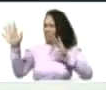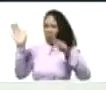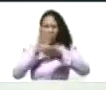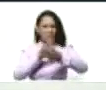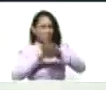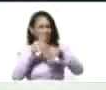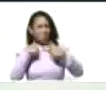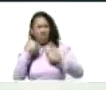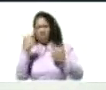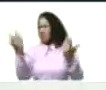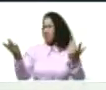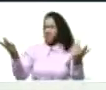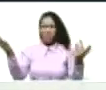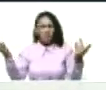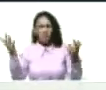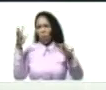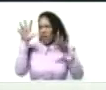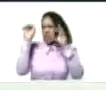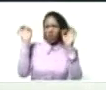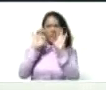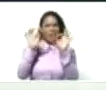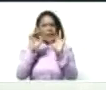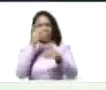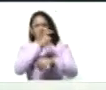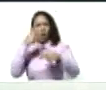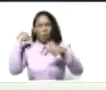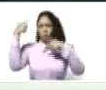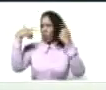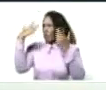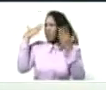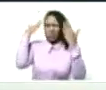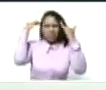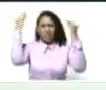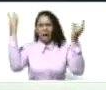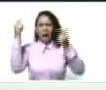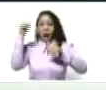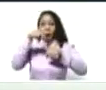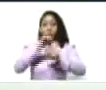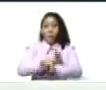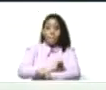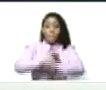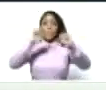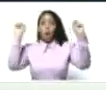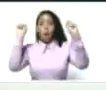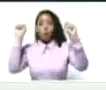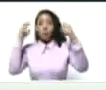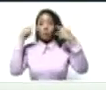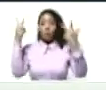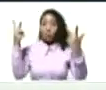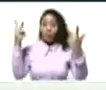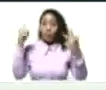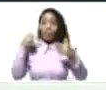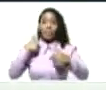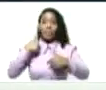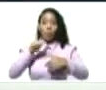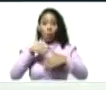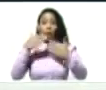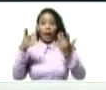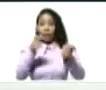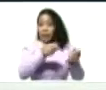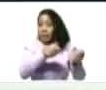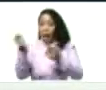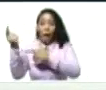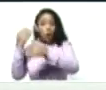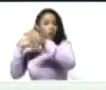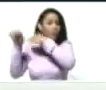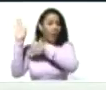pasando? Le digo yo. Esta gente se volvió loca. Pero un momento. Cabe explotar una bomba. Y tal. Tenemos que sacarlo